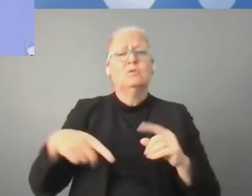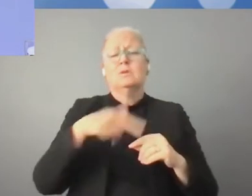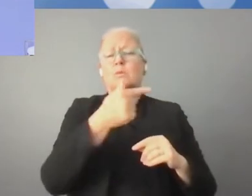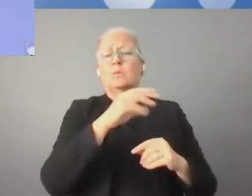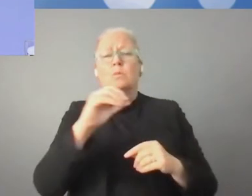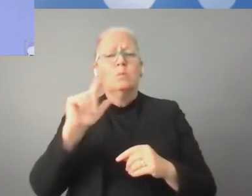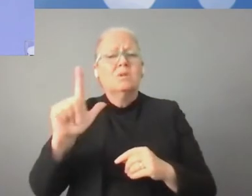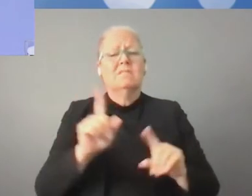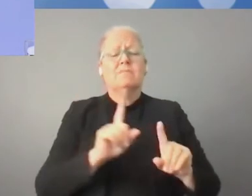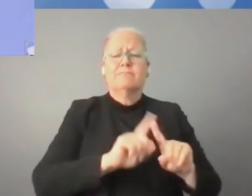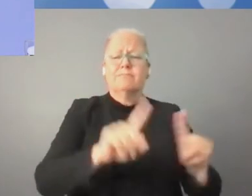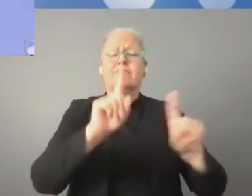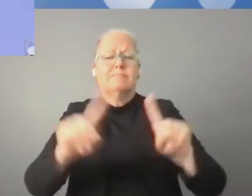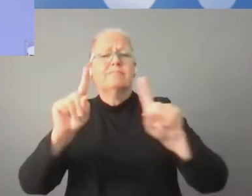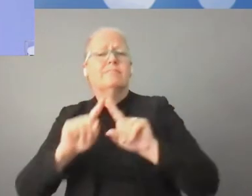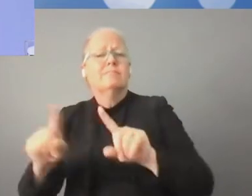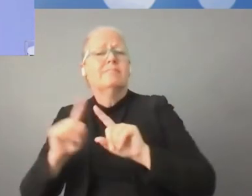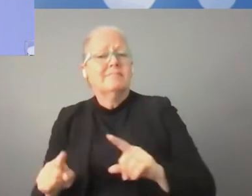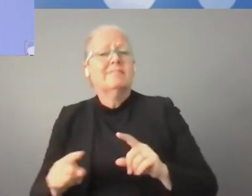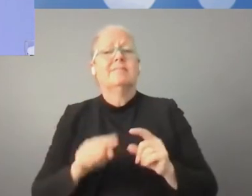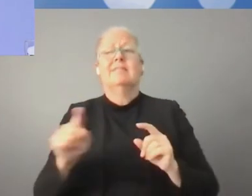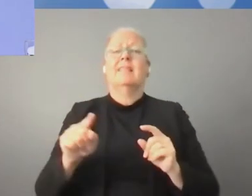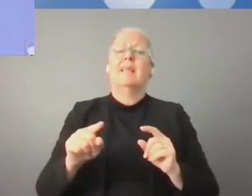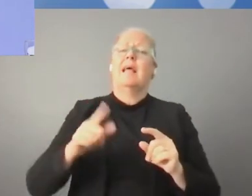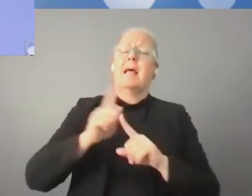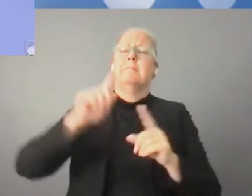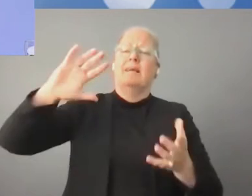Gracias a las herramientas digitales, a las nuevas tecnologías,